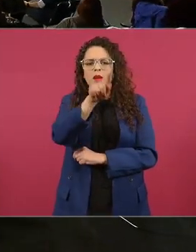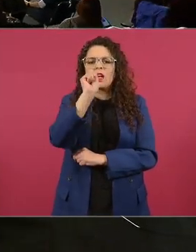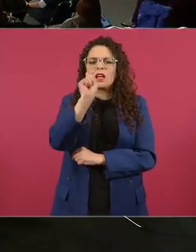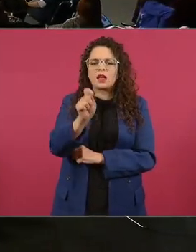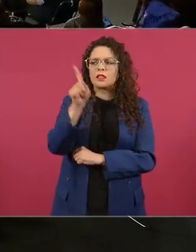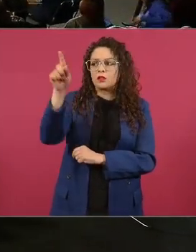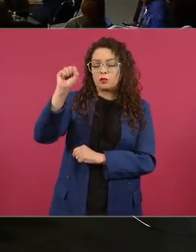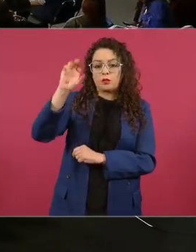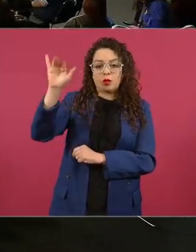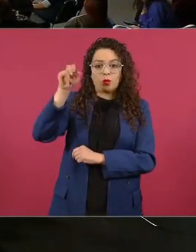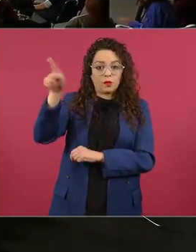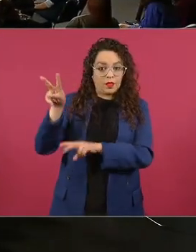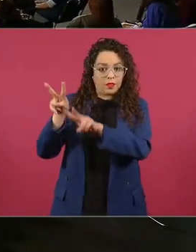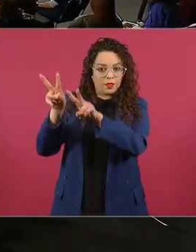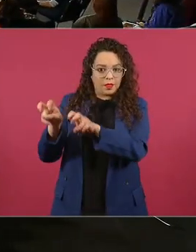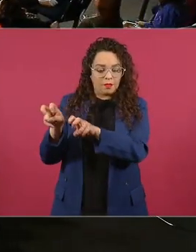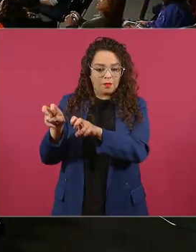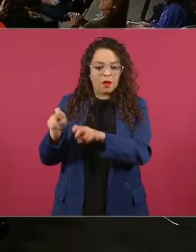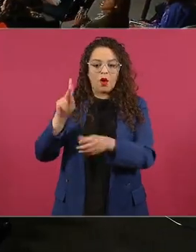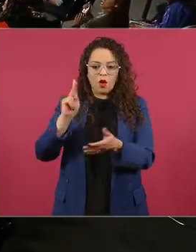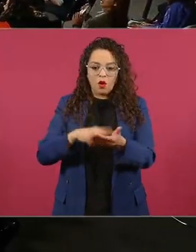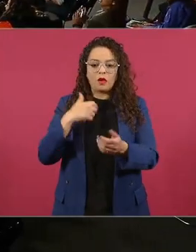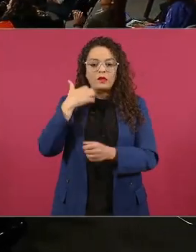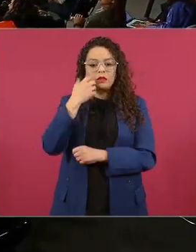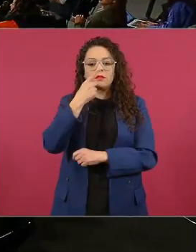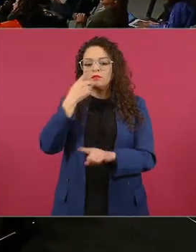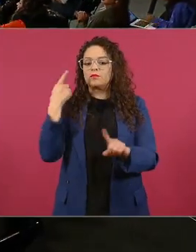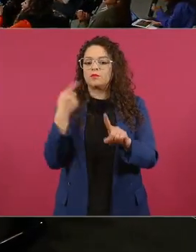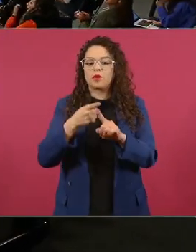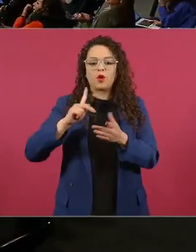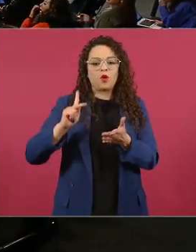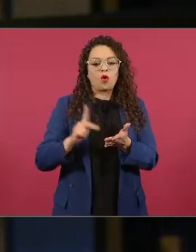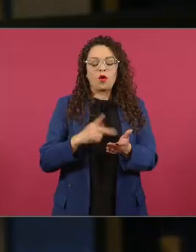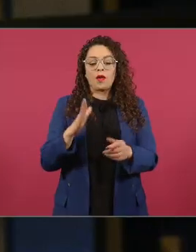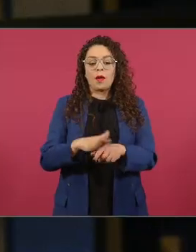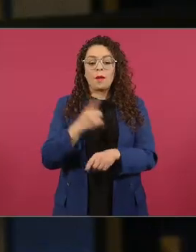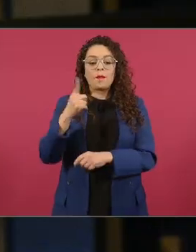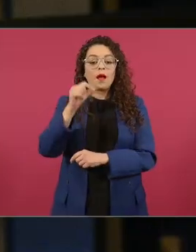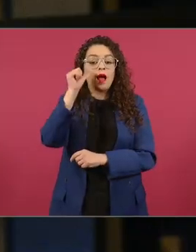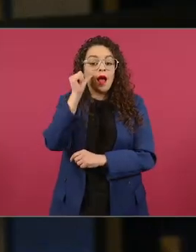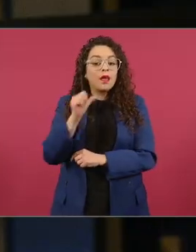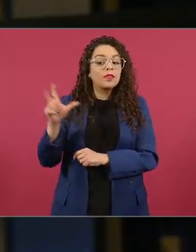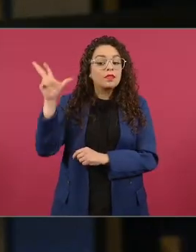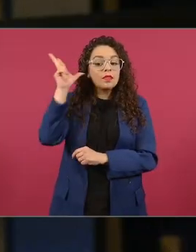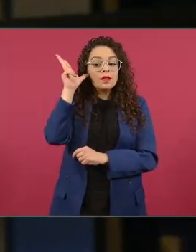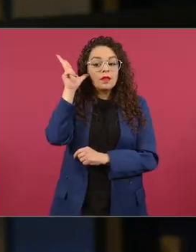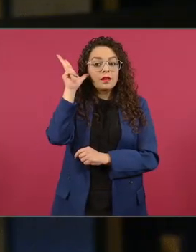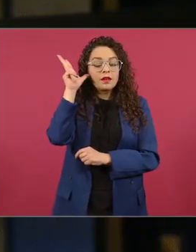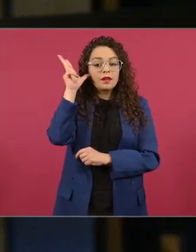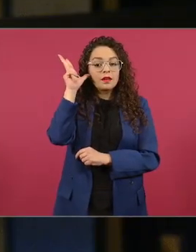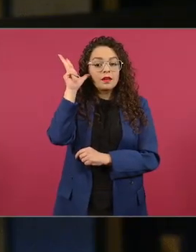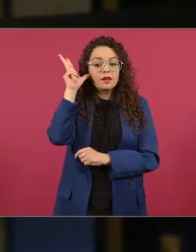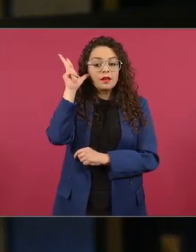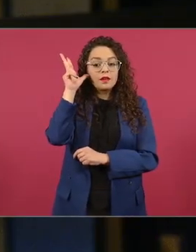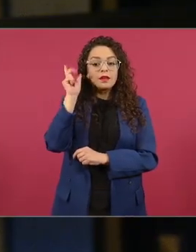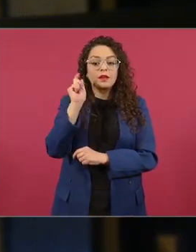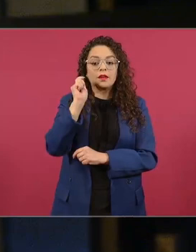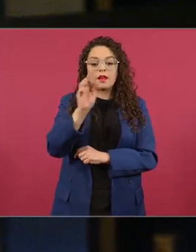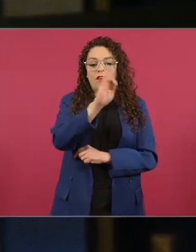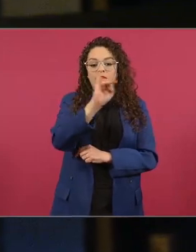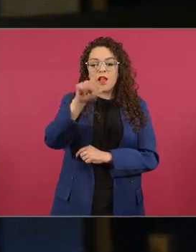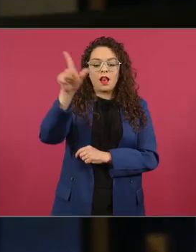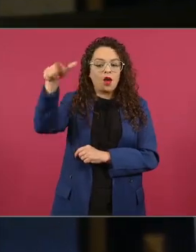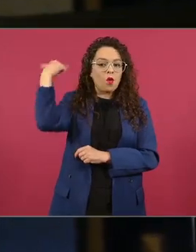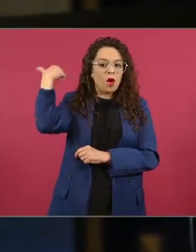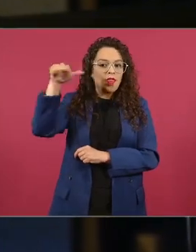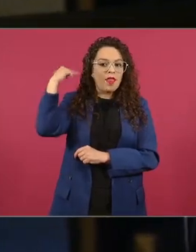pero yo sí quisiera hacer énfasis nuevamente en el tema ya que el día de antier en esta feria del libro de Guadalajara